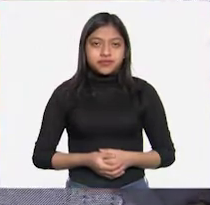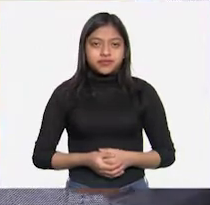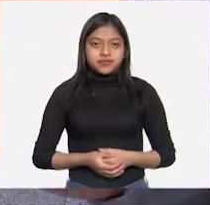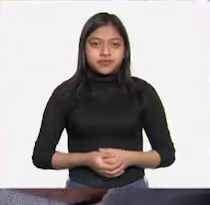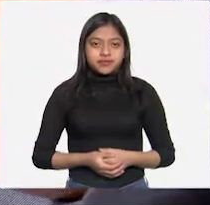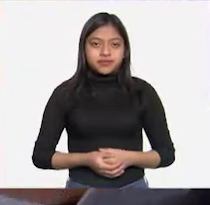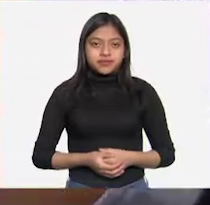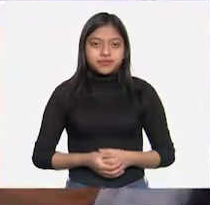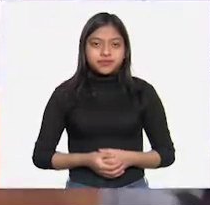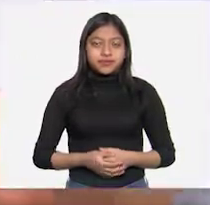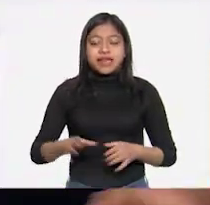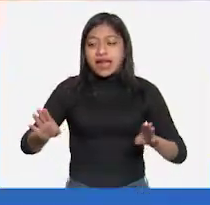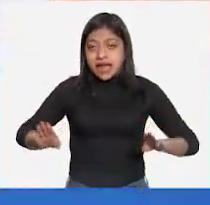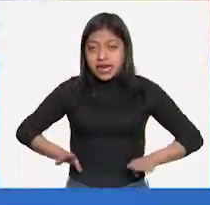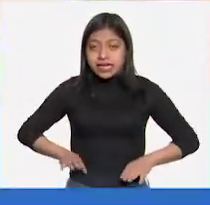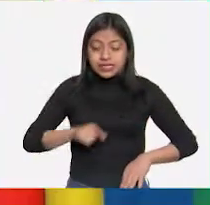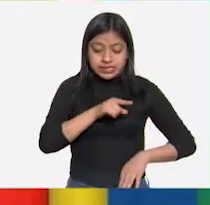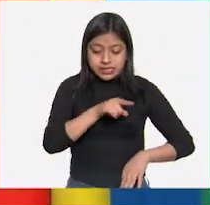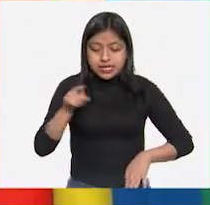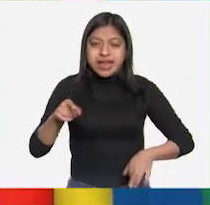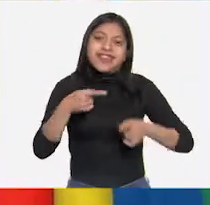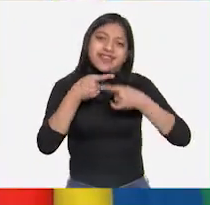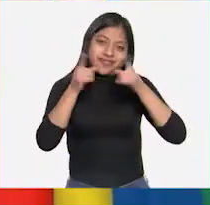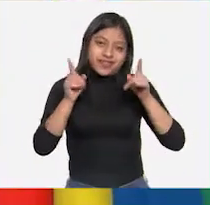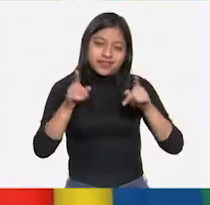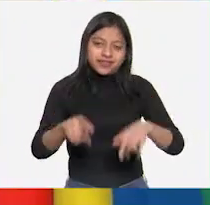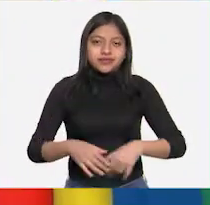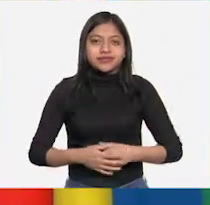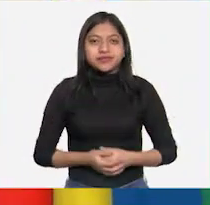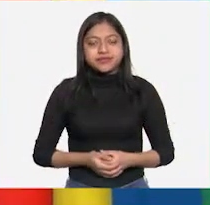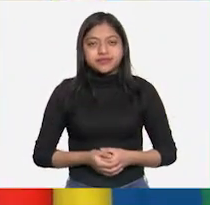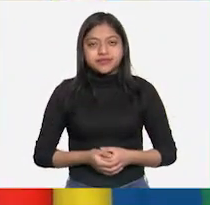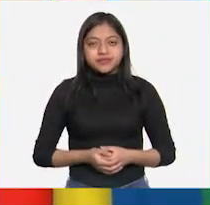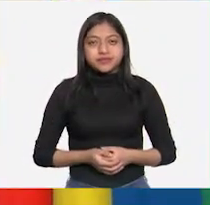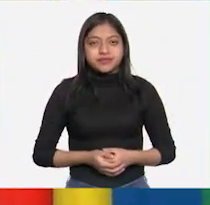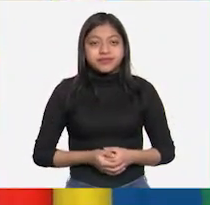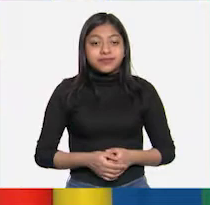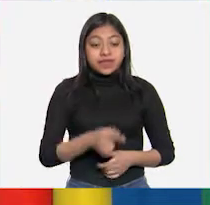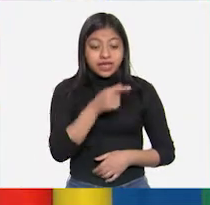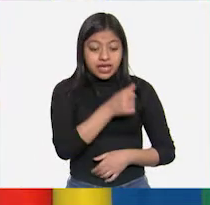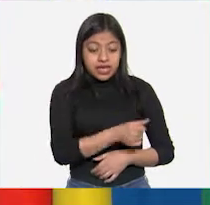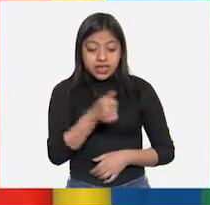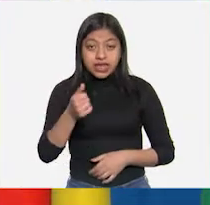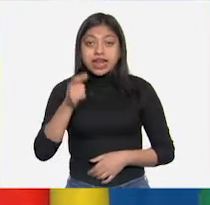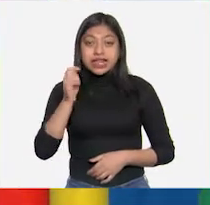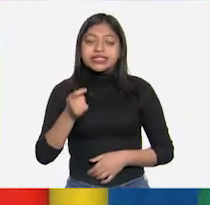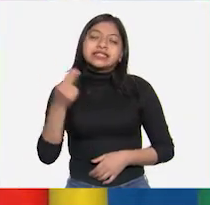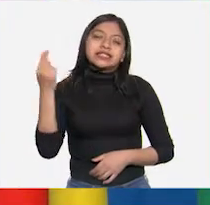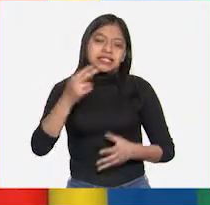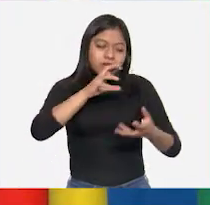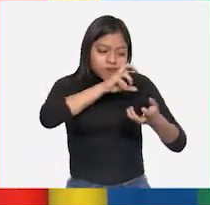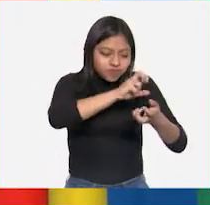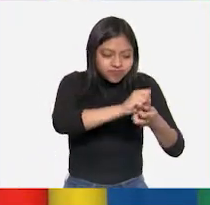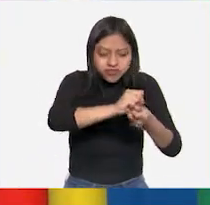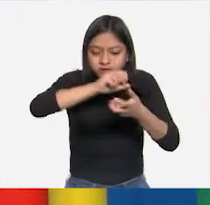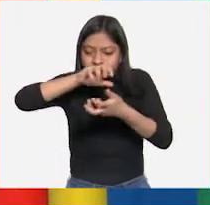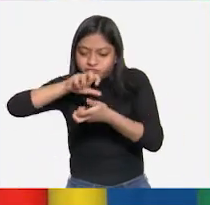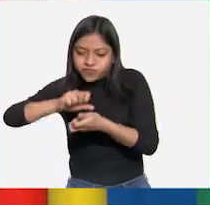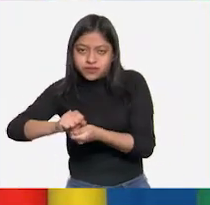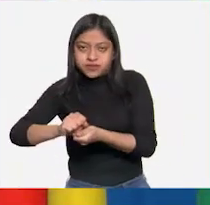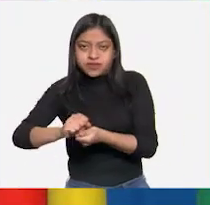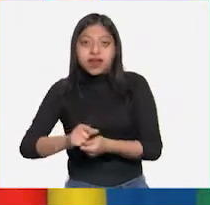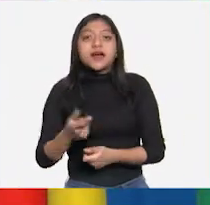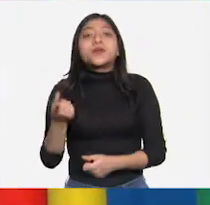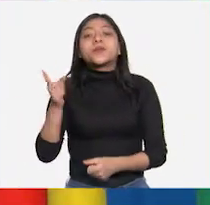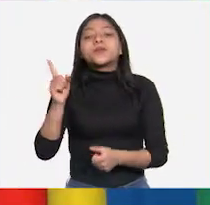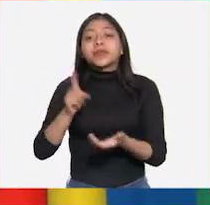Esto es una propiedad que la plastilina no tiene. La plastilina no. Pero ambas fueron deformadas por la aplicación de